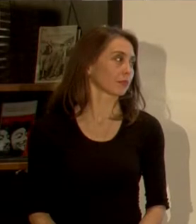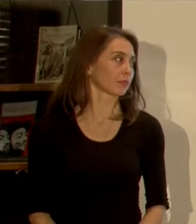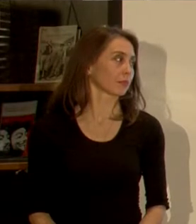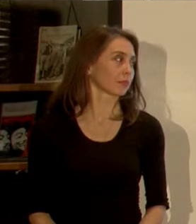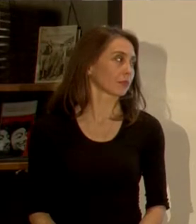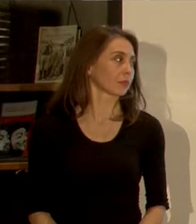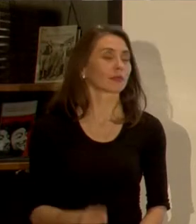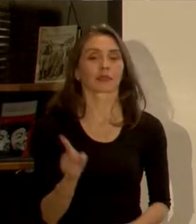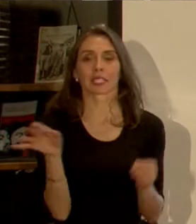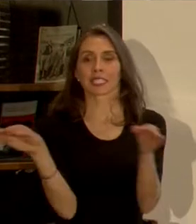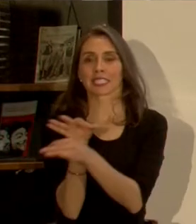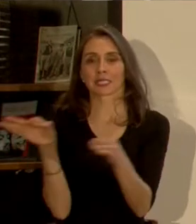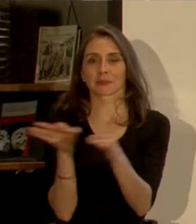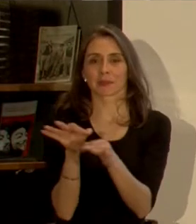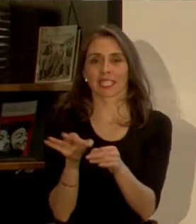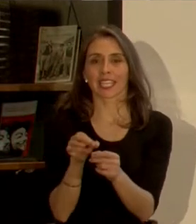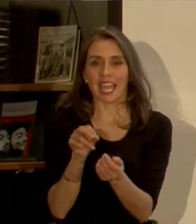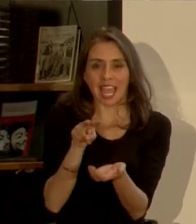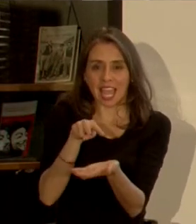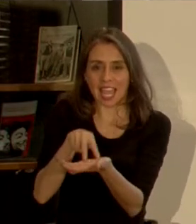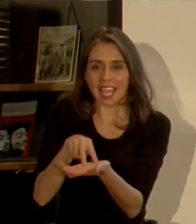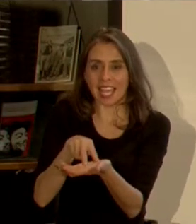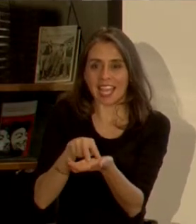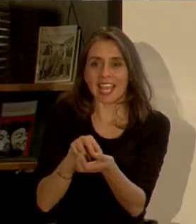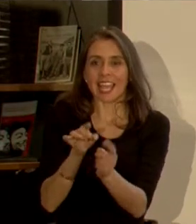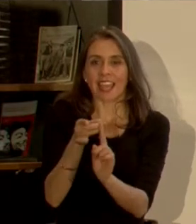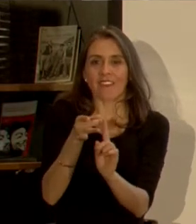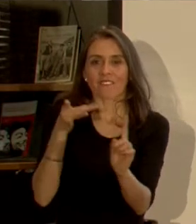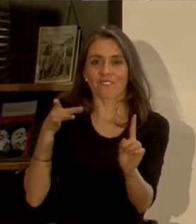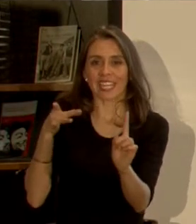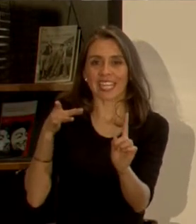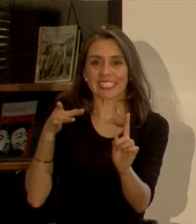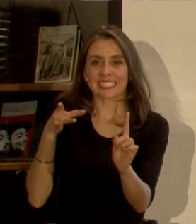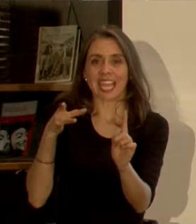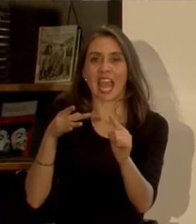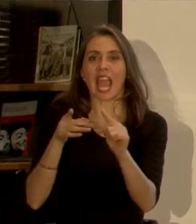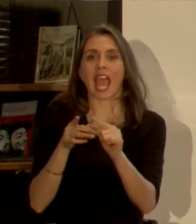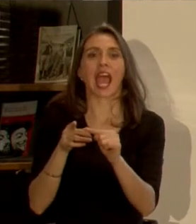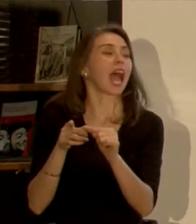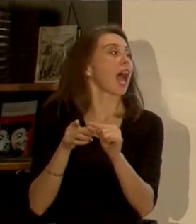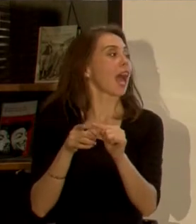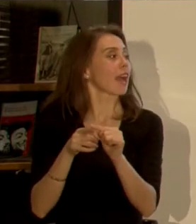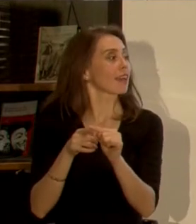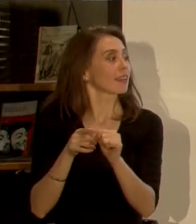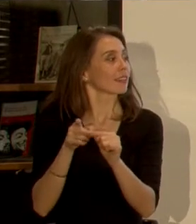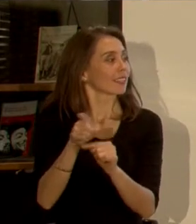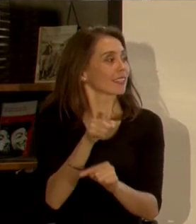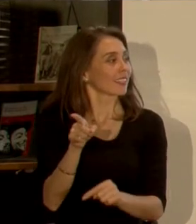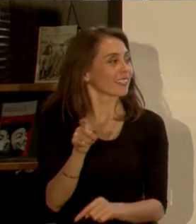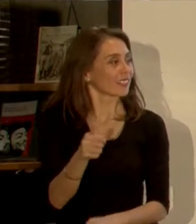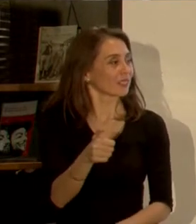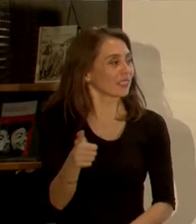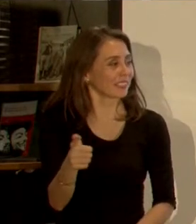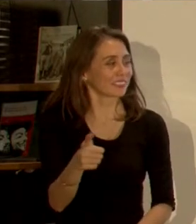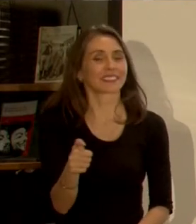Ahí tiene esos dos, esa flecha para atrás y esa flecha para adelante. Esos son los que deberían funcionar. Estoy apretándolo.